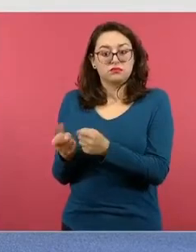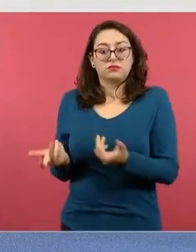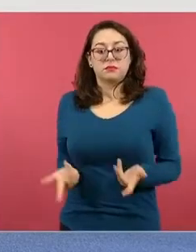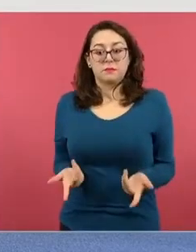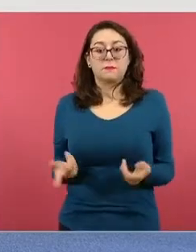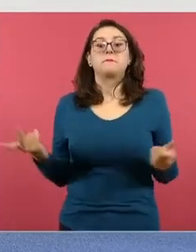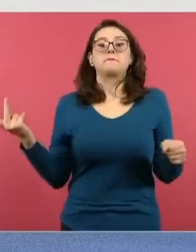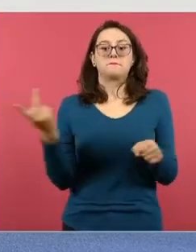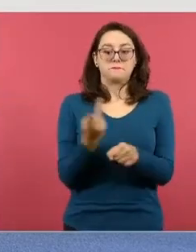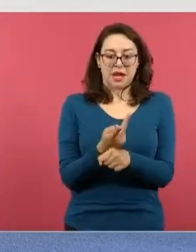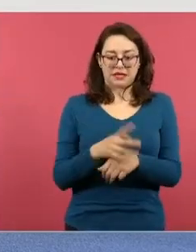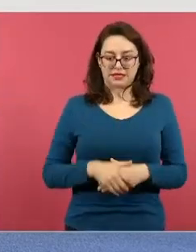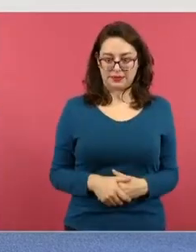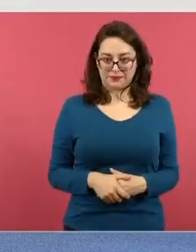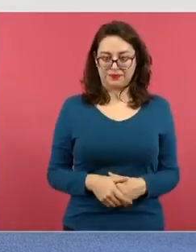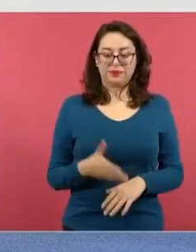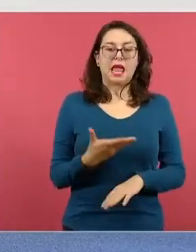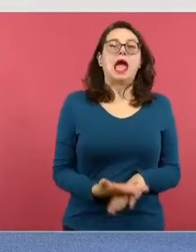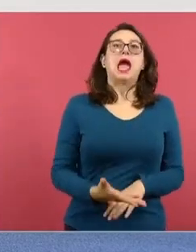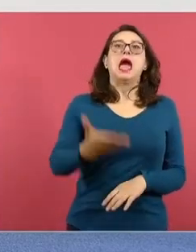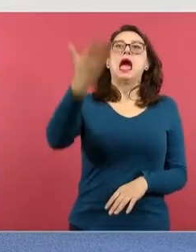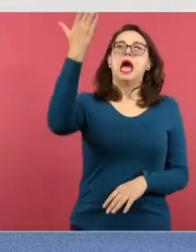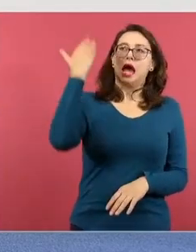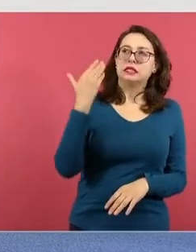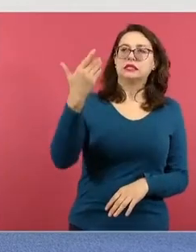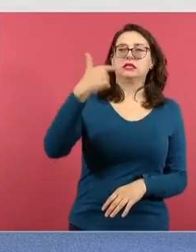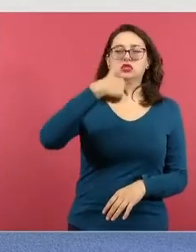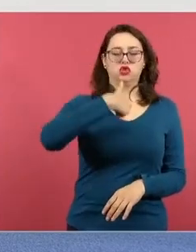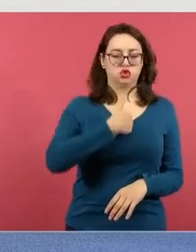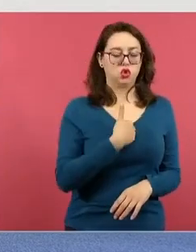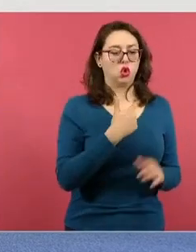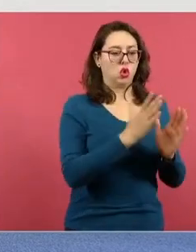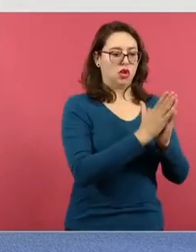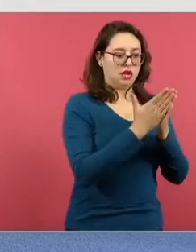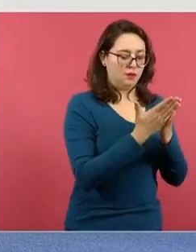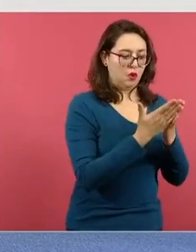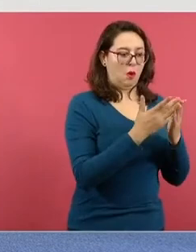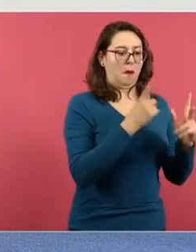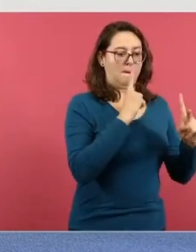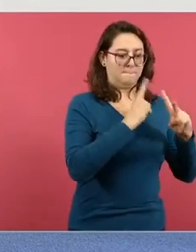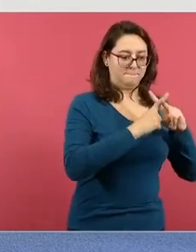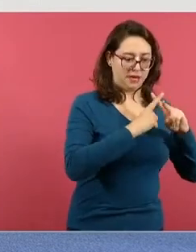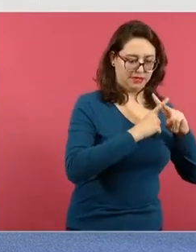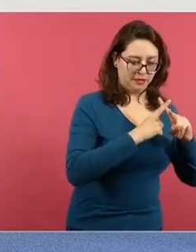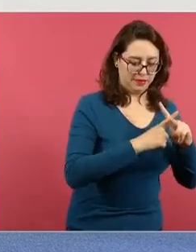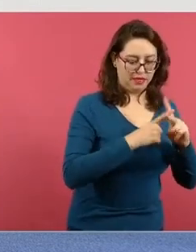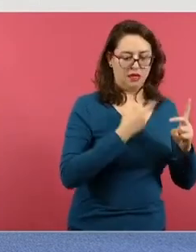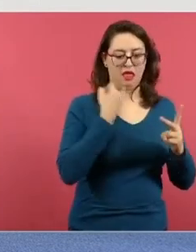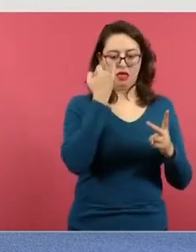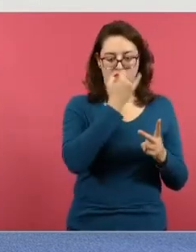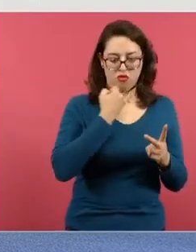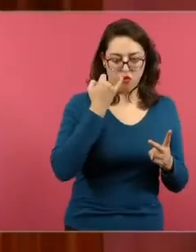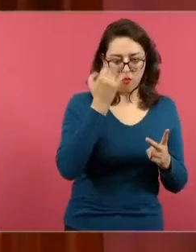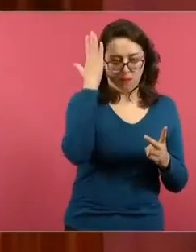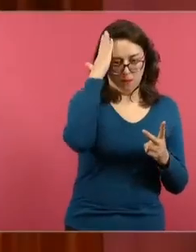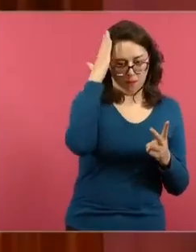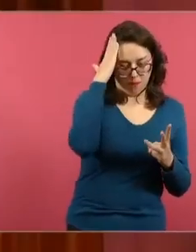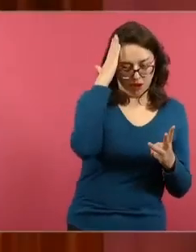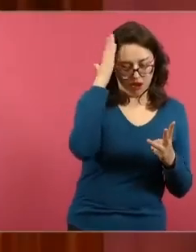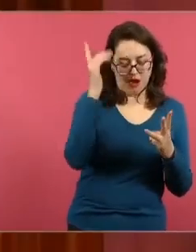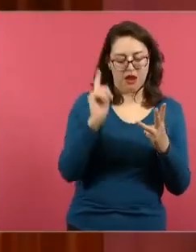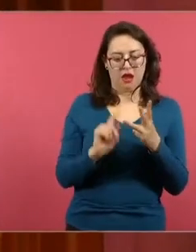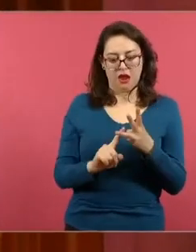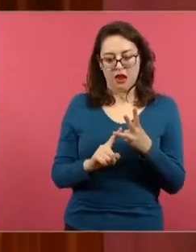libros para matemáticas, para lengua materna, para historia, para geografía, para primero, para